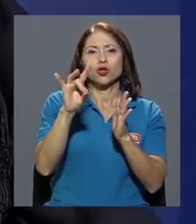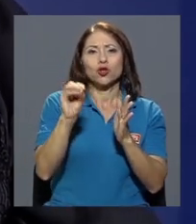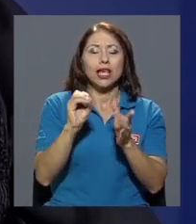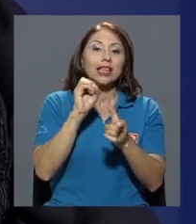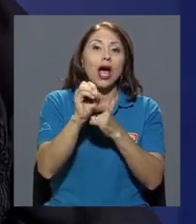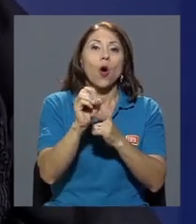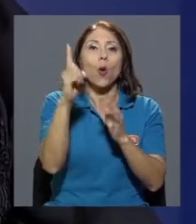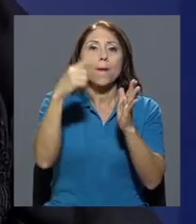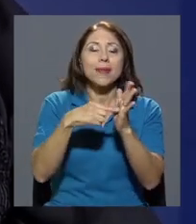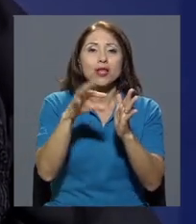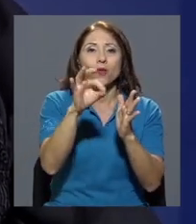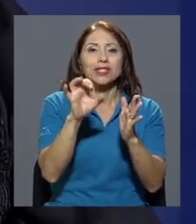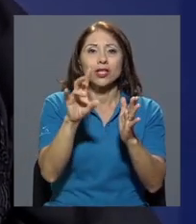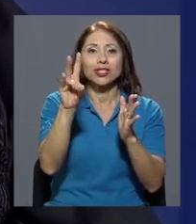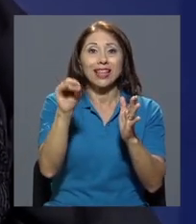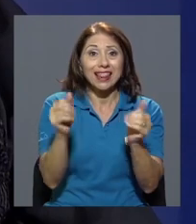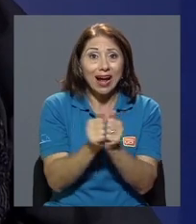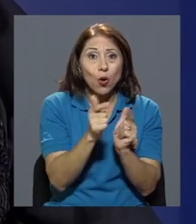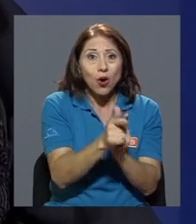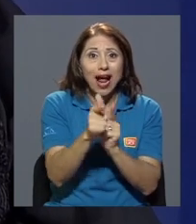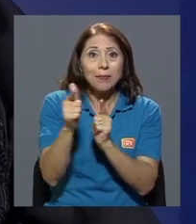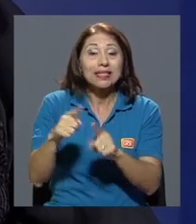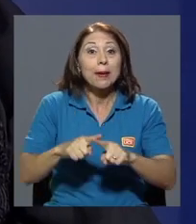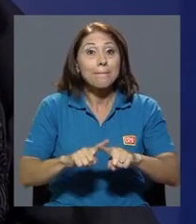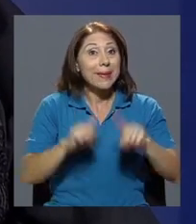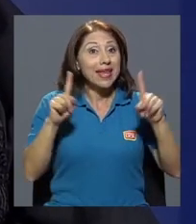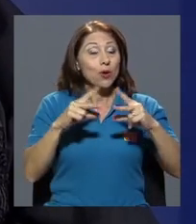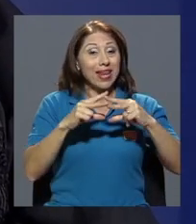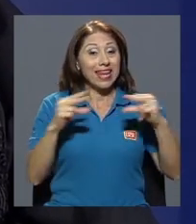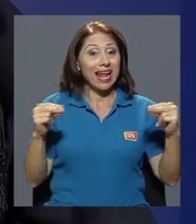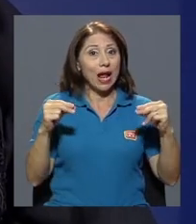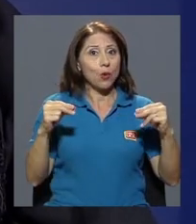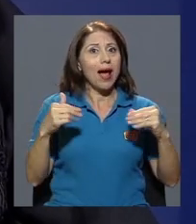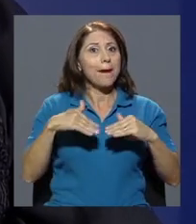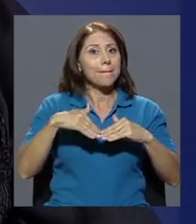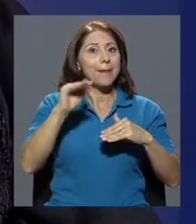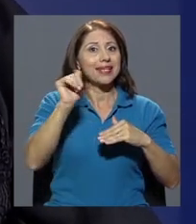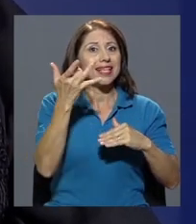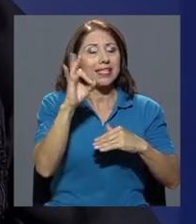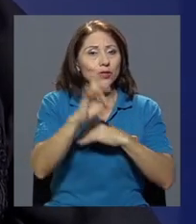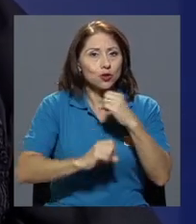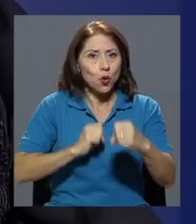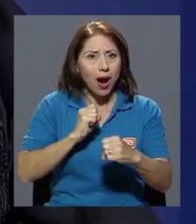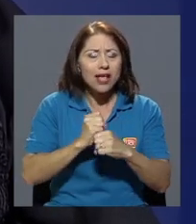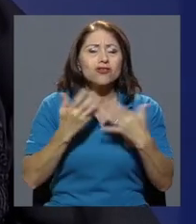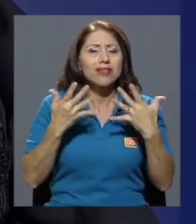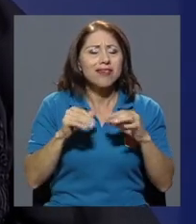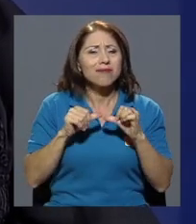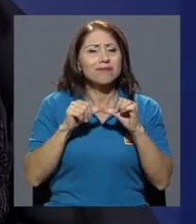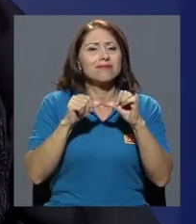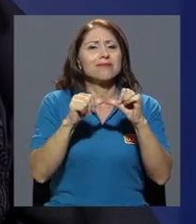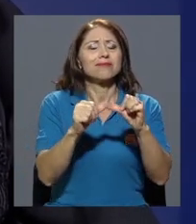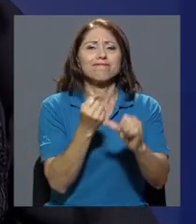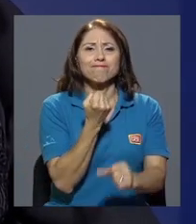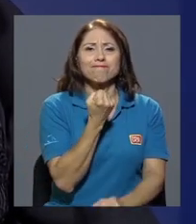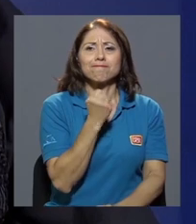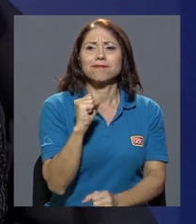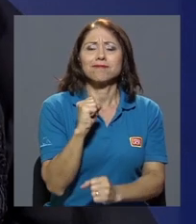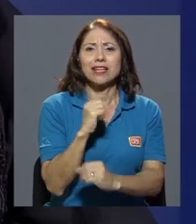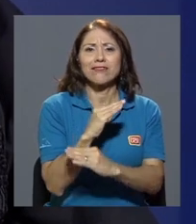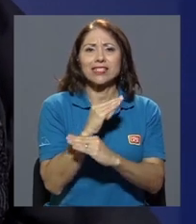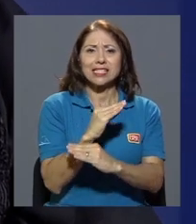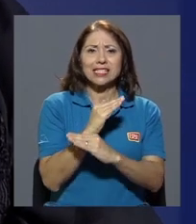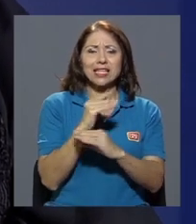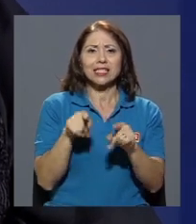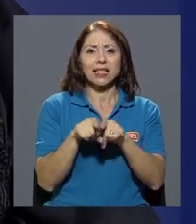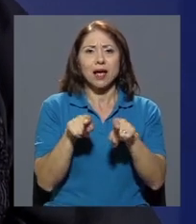con armas, pero en Nicaragua tenemos más de 18, 20 años de estar en revolución, en resistencia